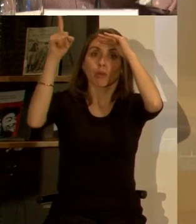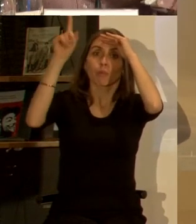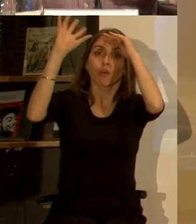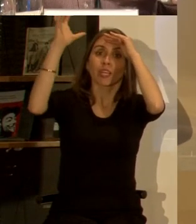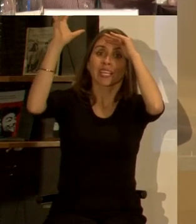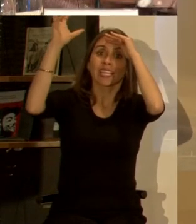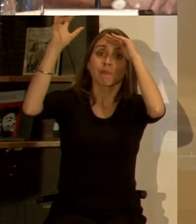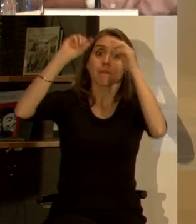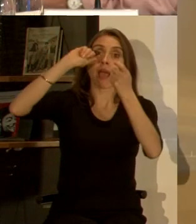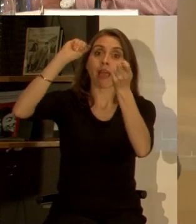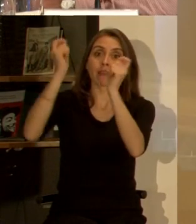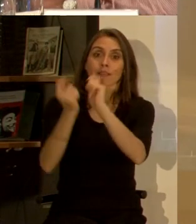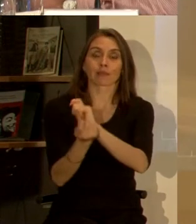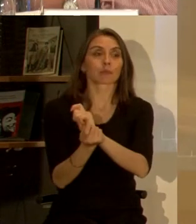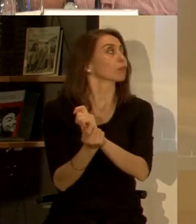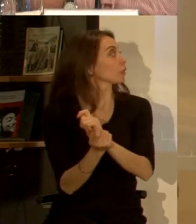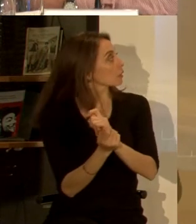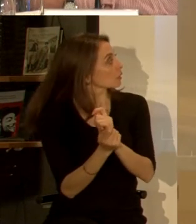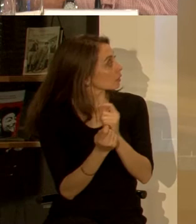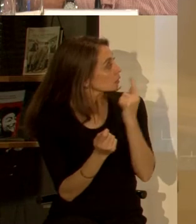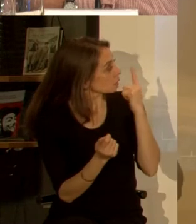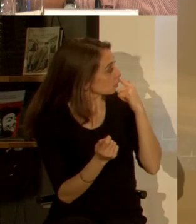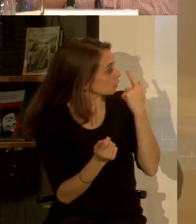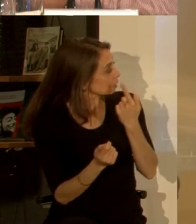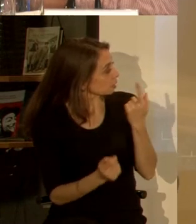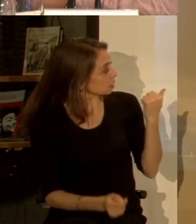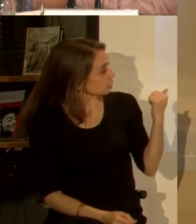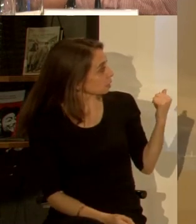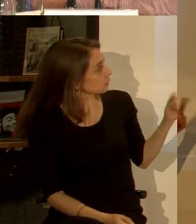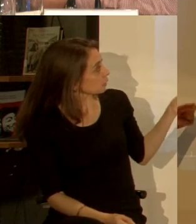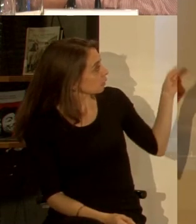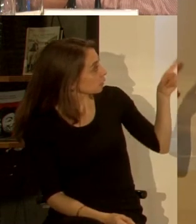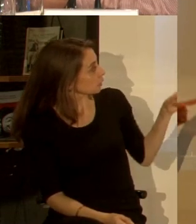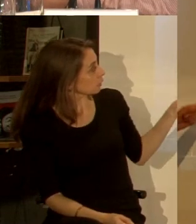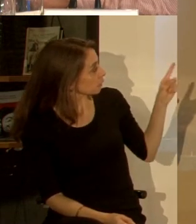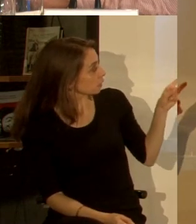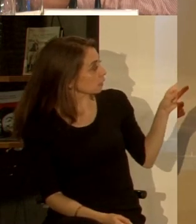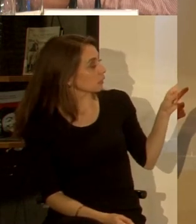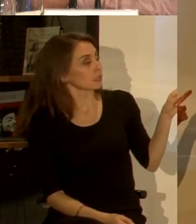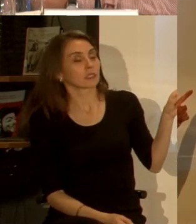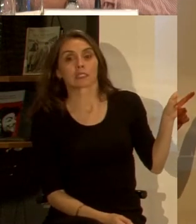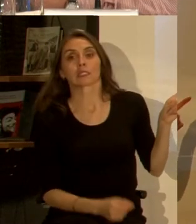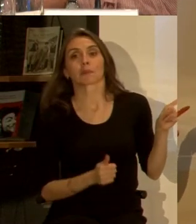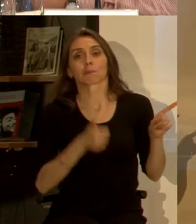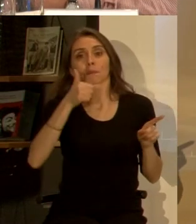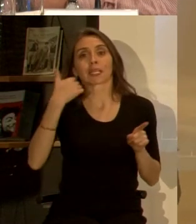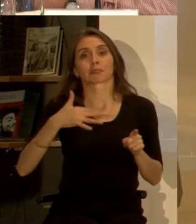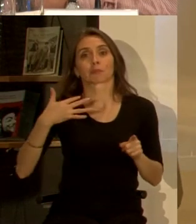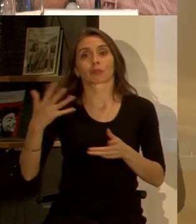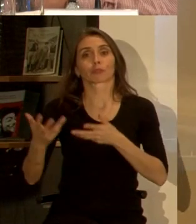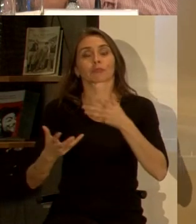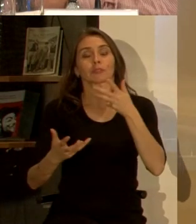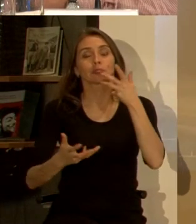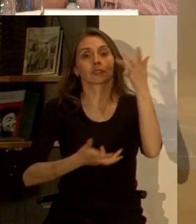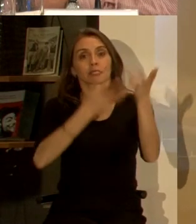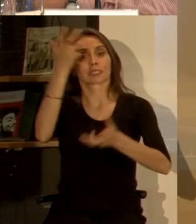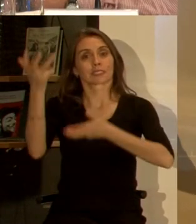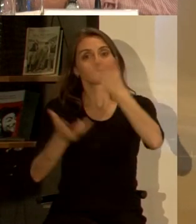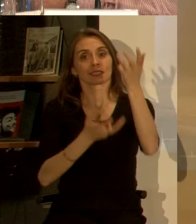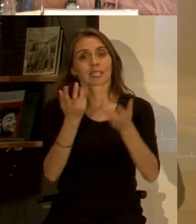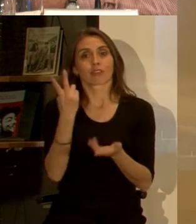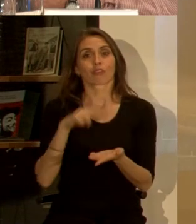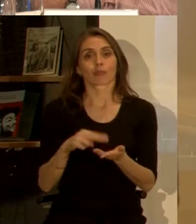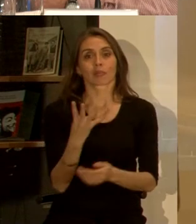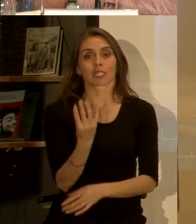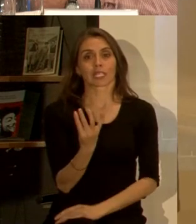cierto? aparece acá reflejado de manera evidente con estos eventos el más importante el incendio del